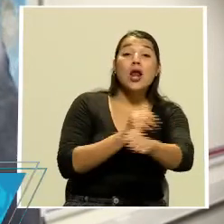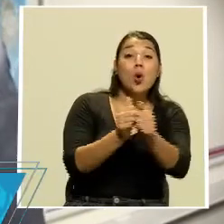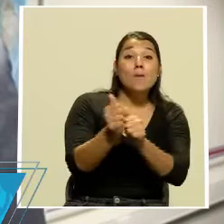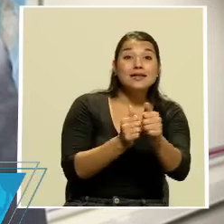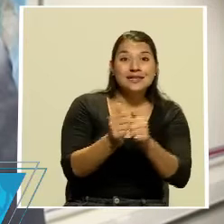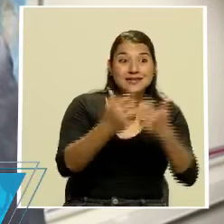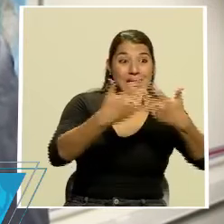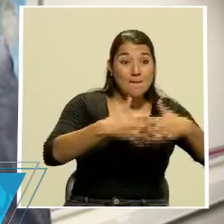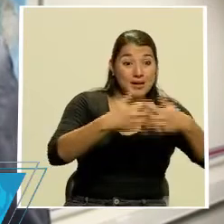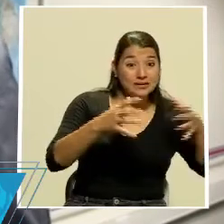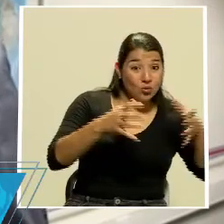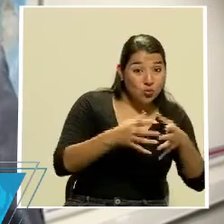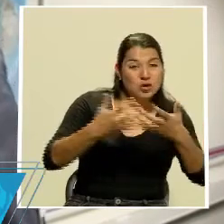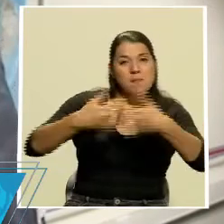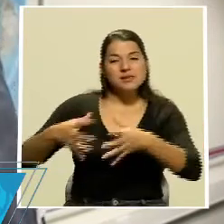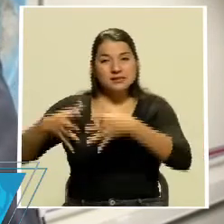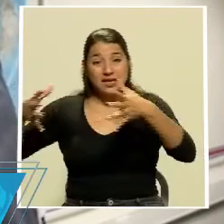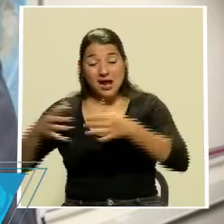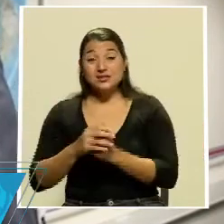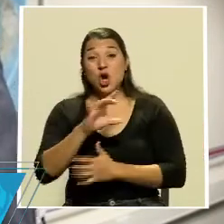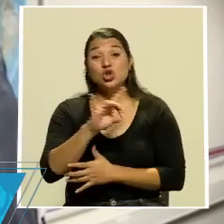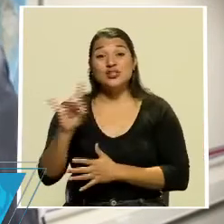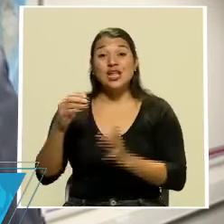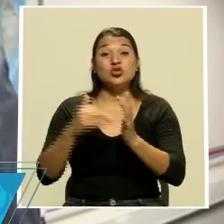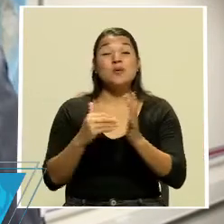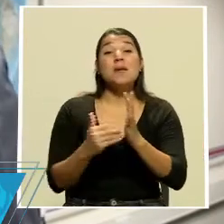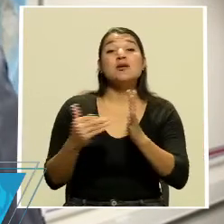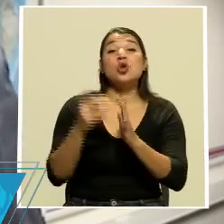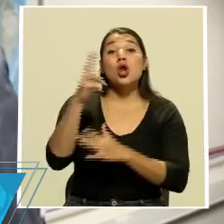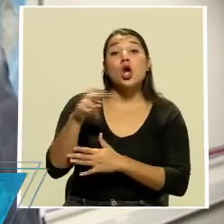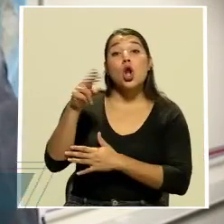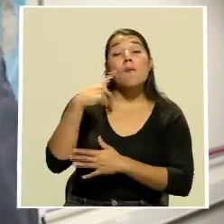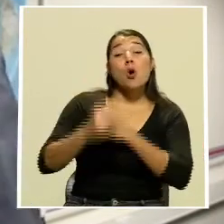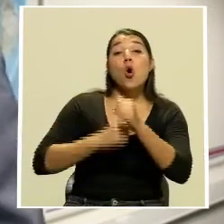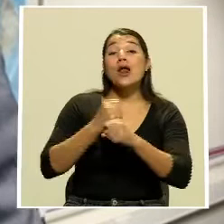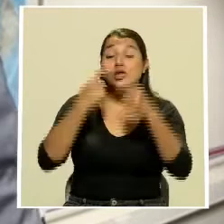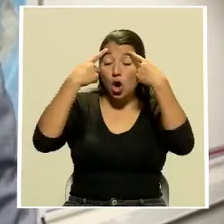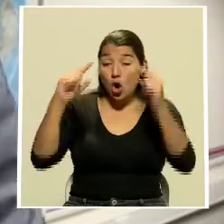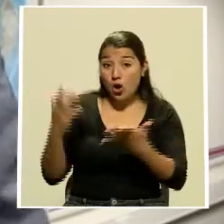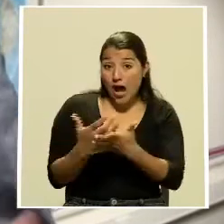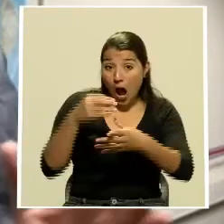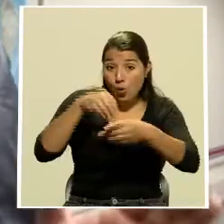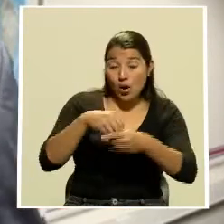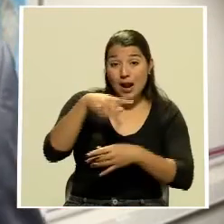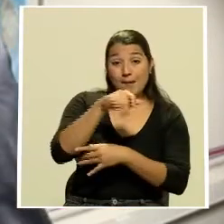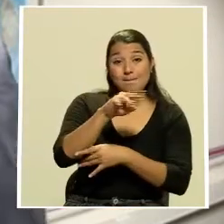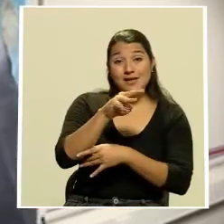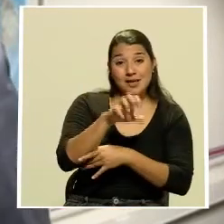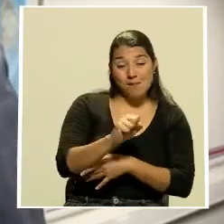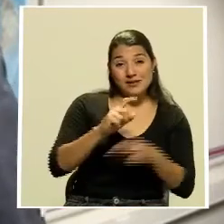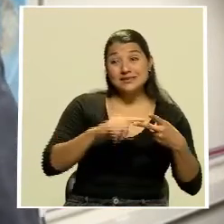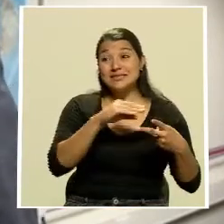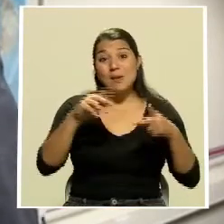grandes negocios unos 88 mil millones de colones por año se ahorrarán entre pymes y los